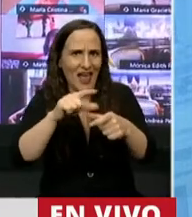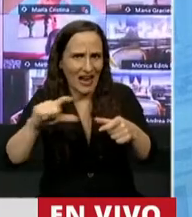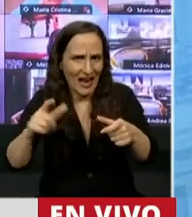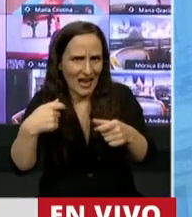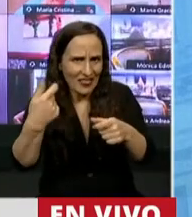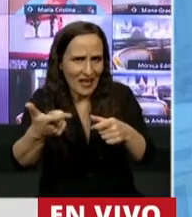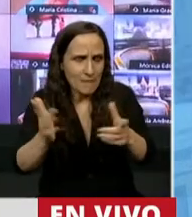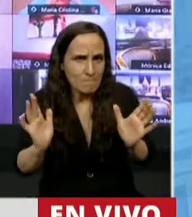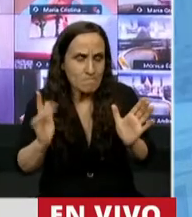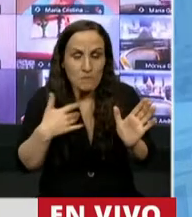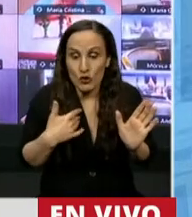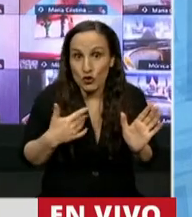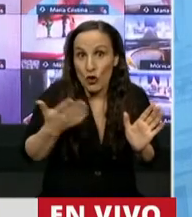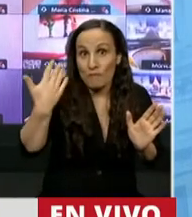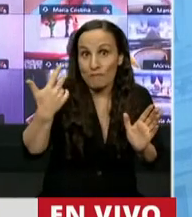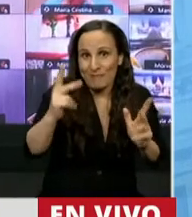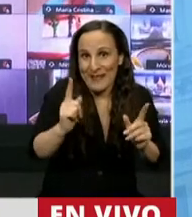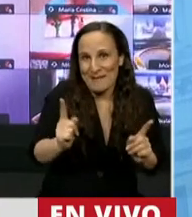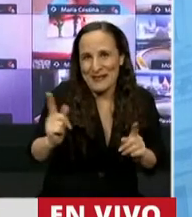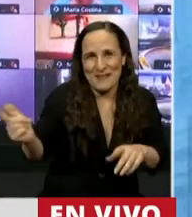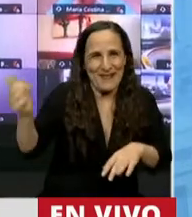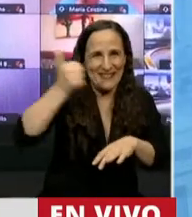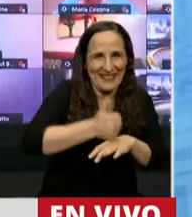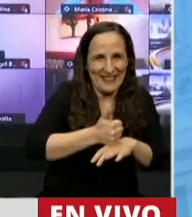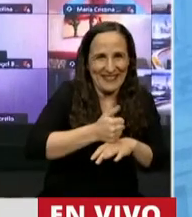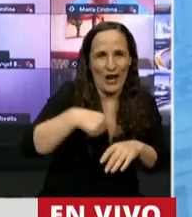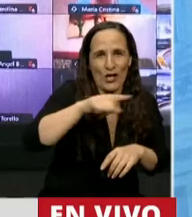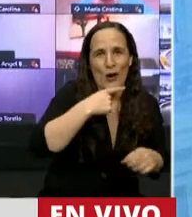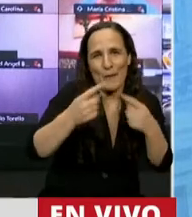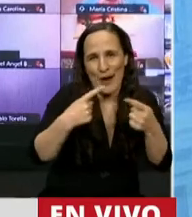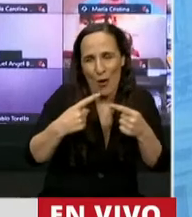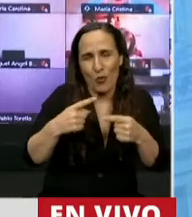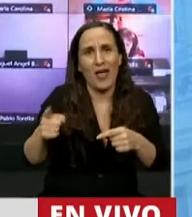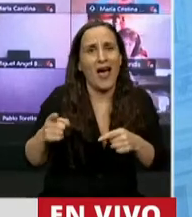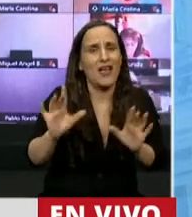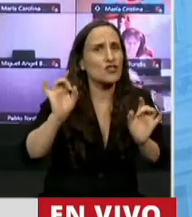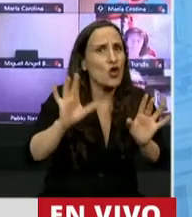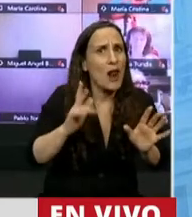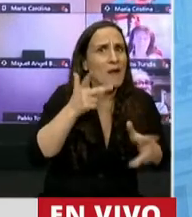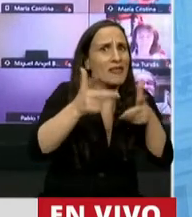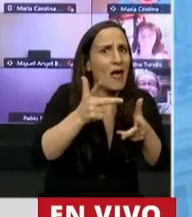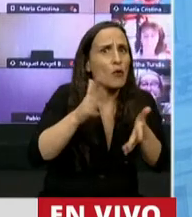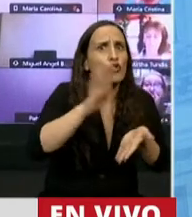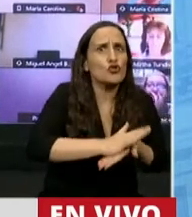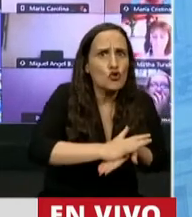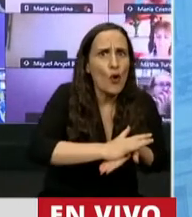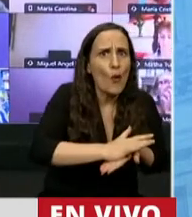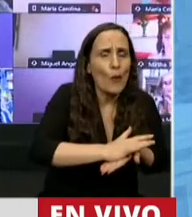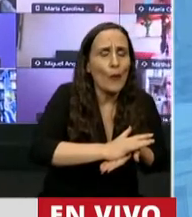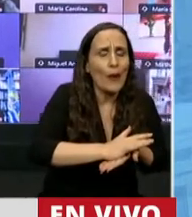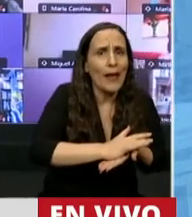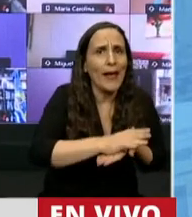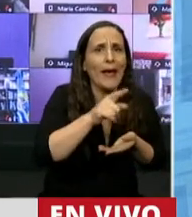como dije, en la única oportunidad que contestó preguntas ante este Parlamento, solo se refirió a las partidas